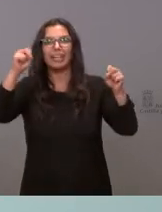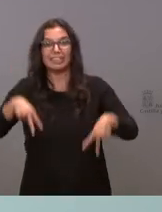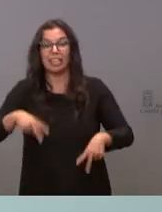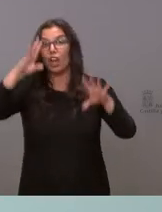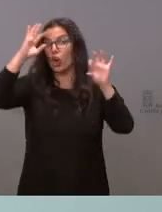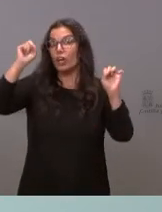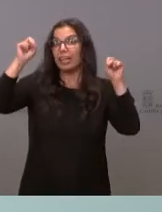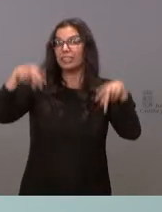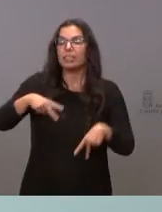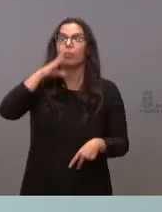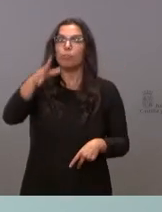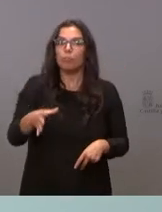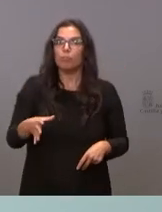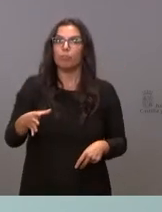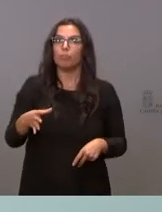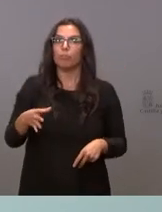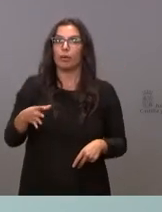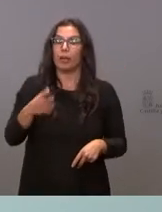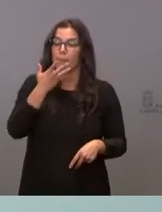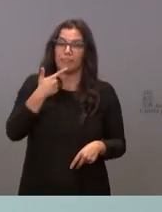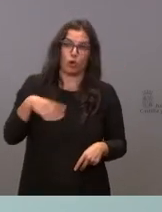incomprensible porque prefiero no comprenderla.